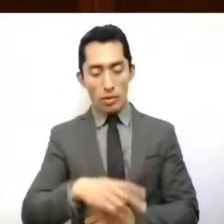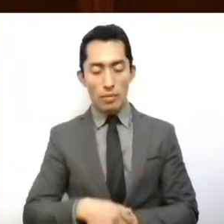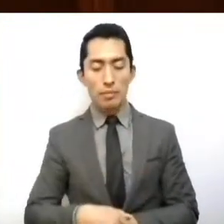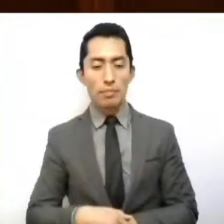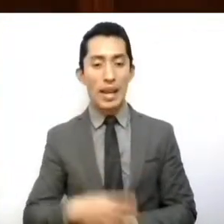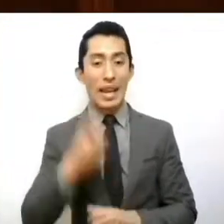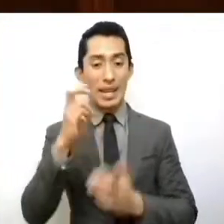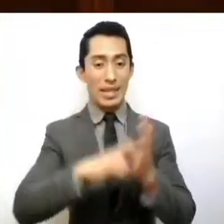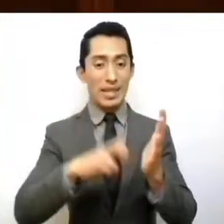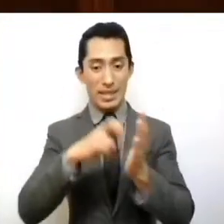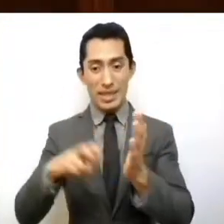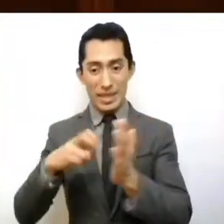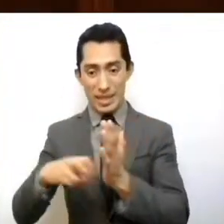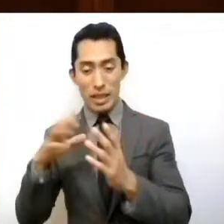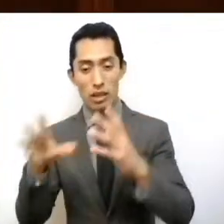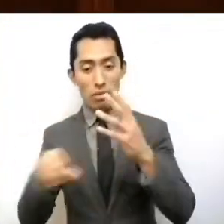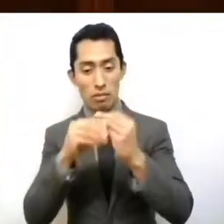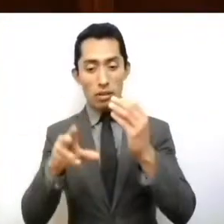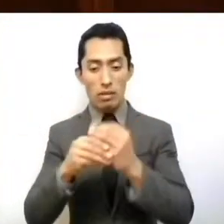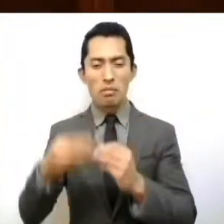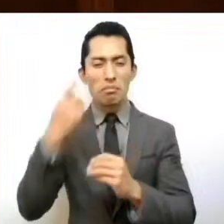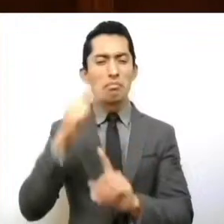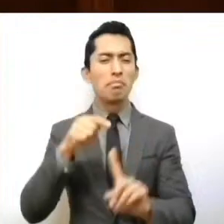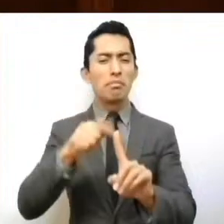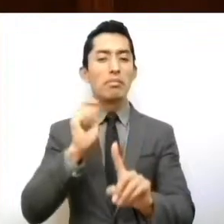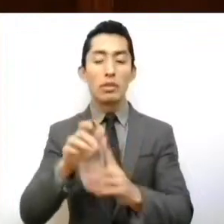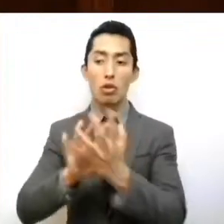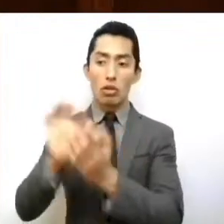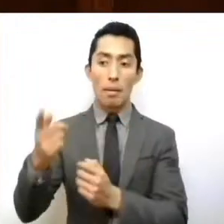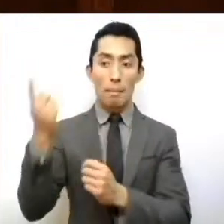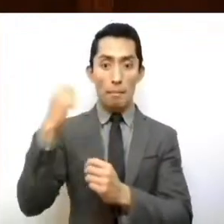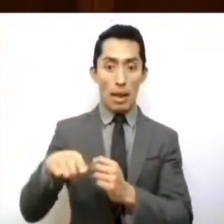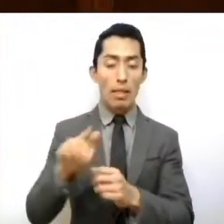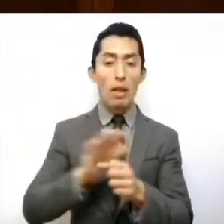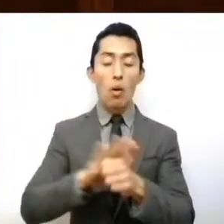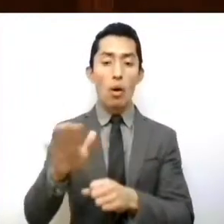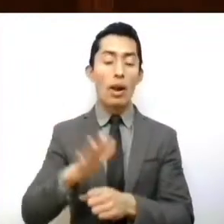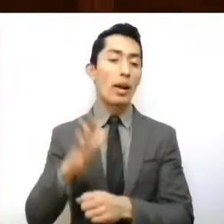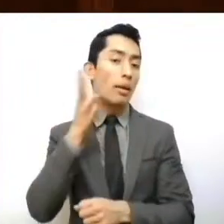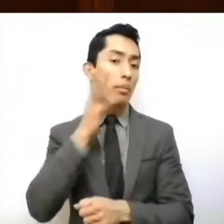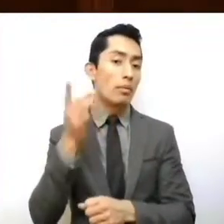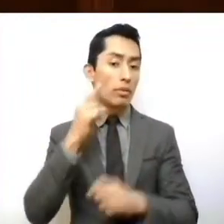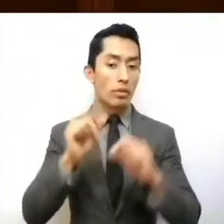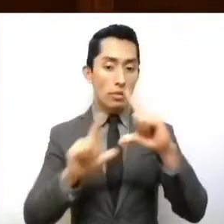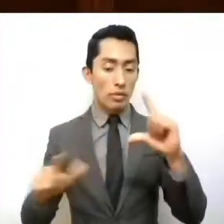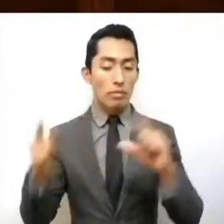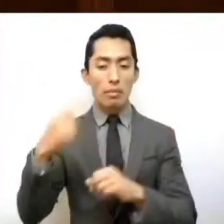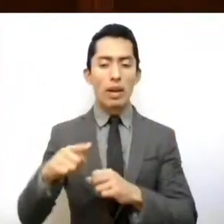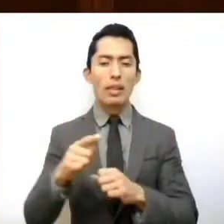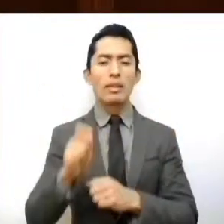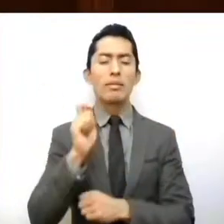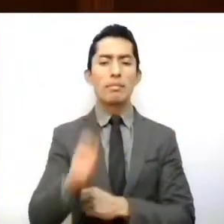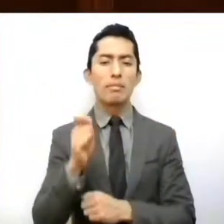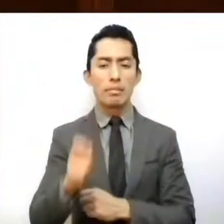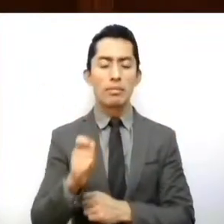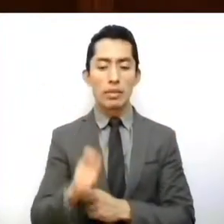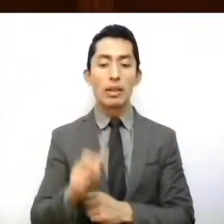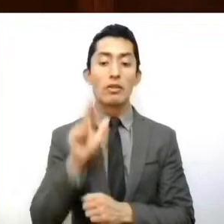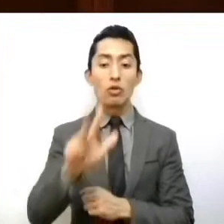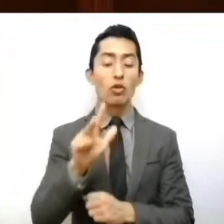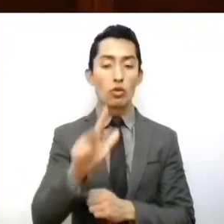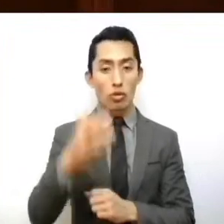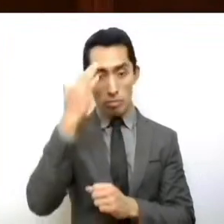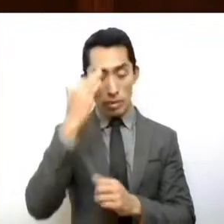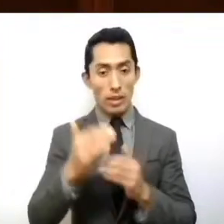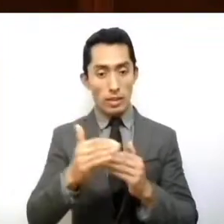reformas y adiciones, se pretende cumplir con el mandato constitucional generado por el Congreso de la Unión, cuyo término de dieciocho meses ya